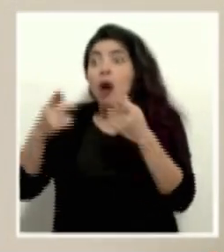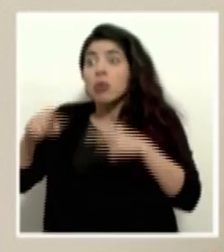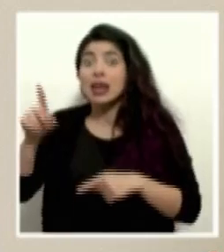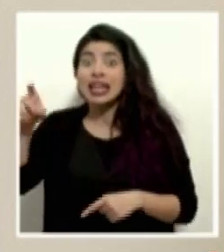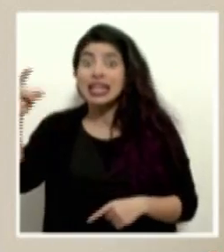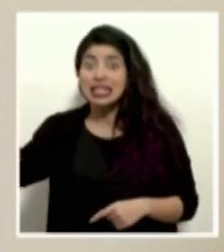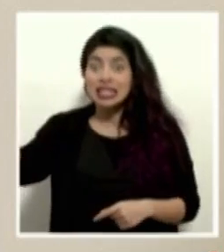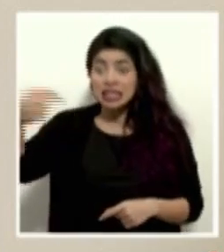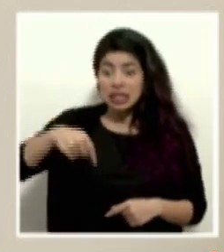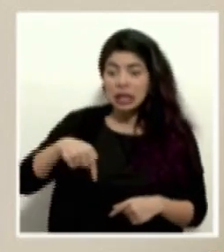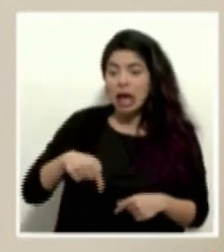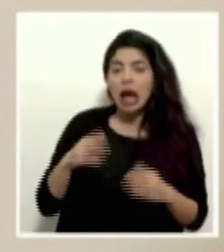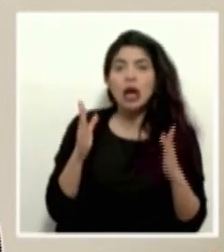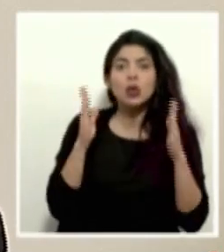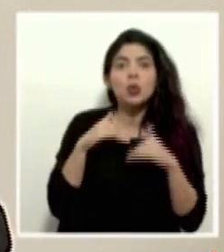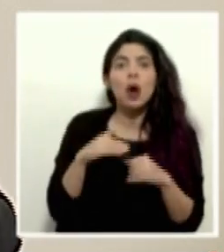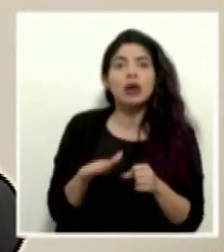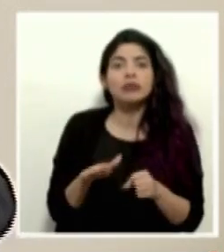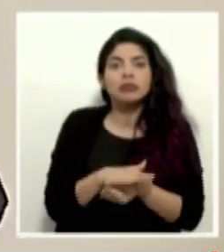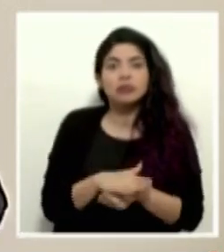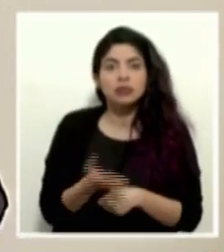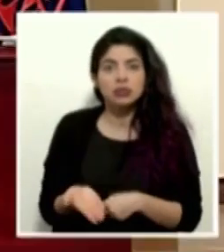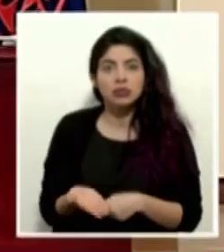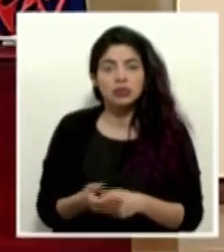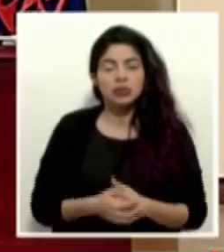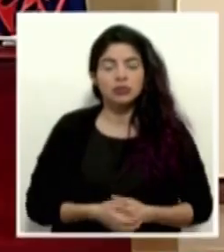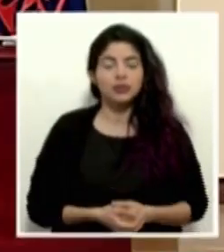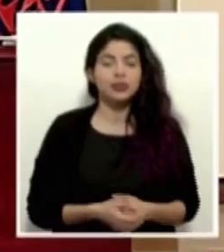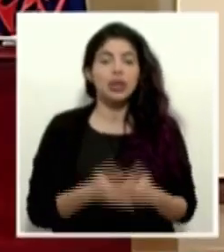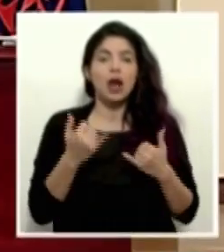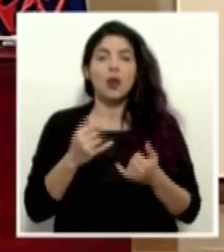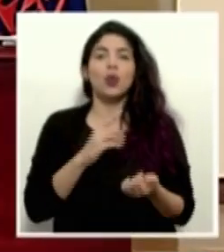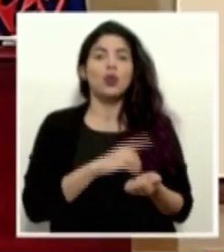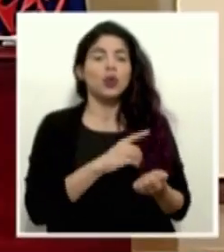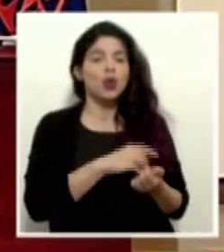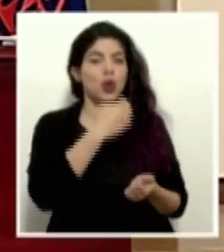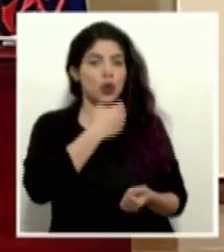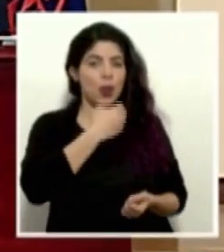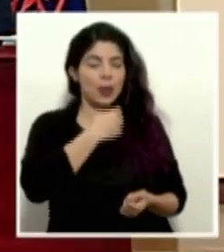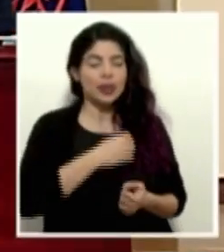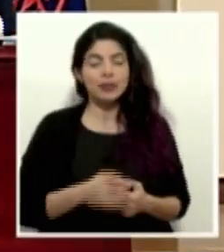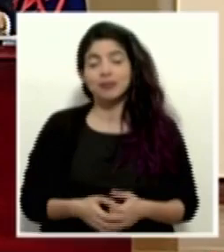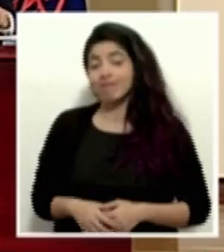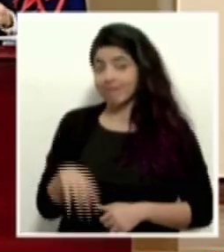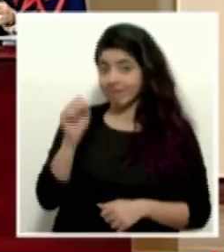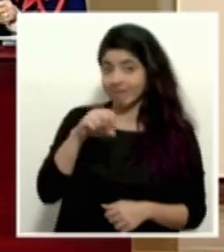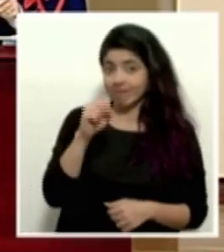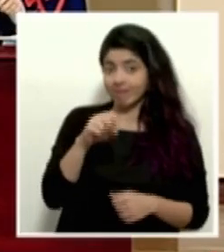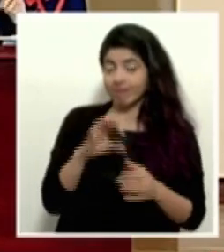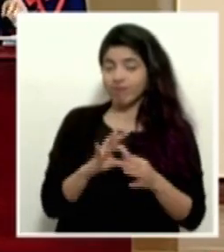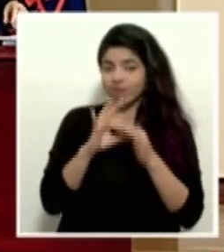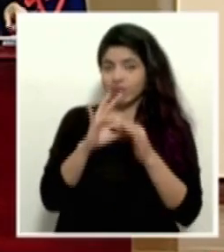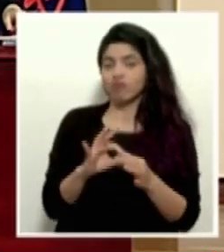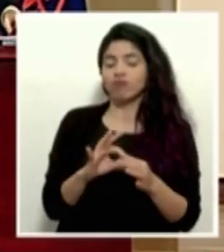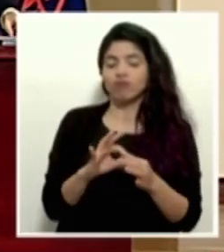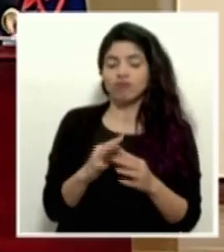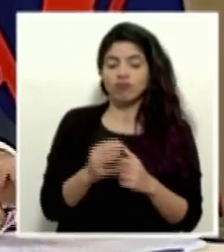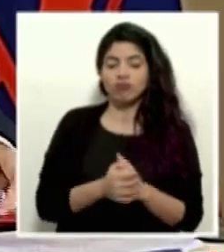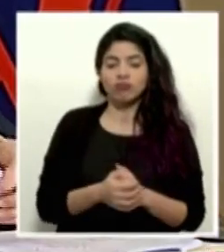de cuidados intensivos y no van a estar disponibles. Continuamos con el doctor Román Macaya. Sí, con respecto a